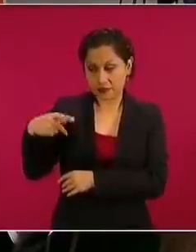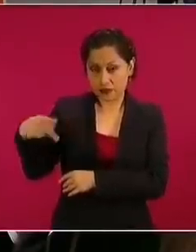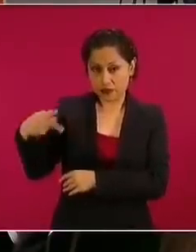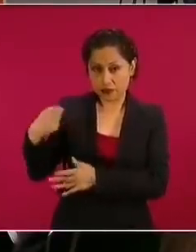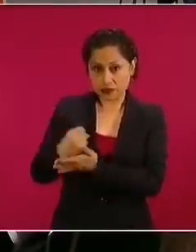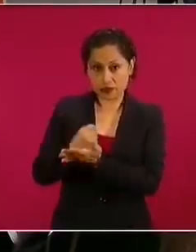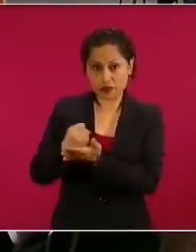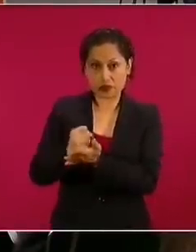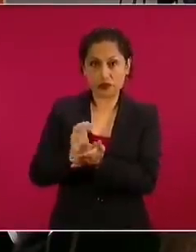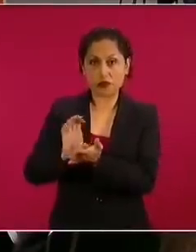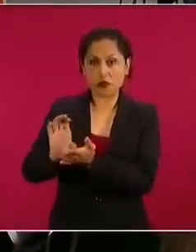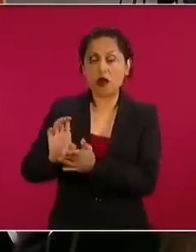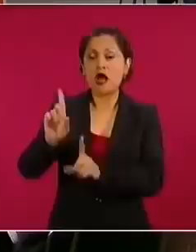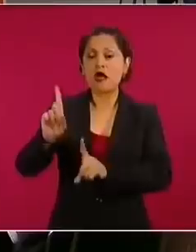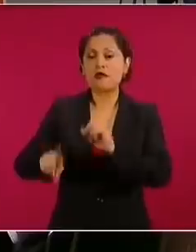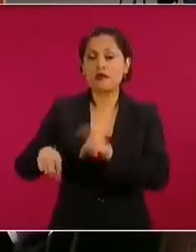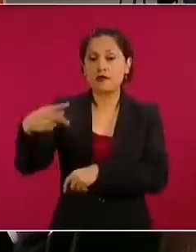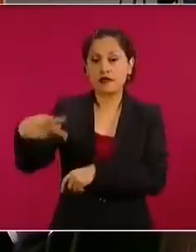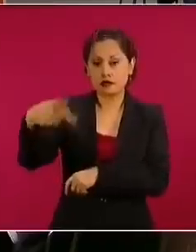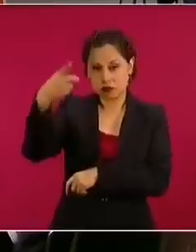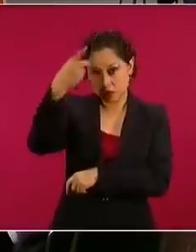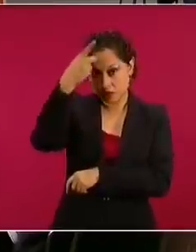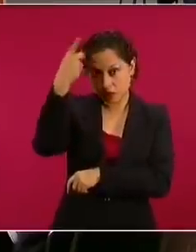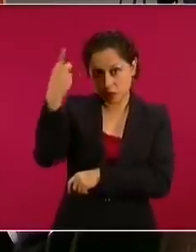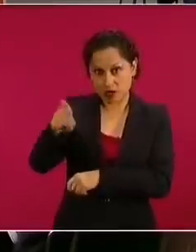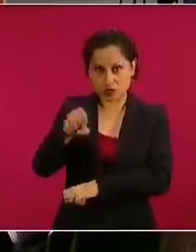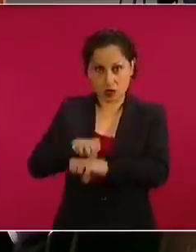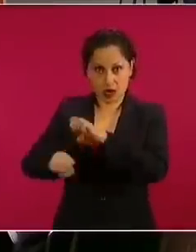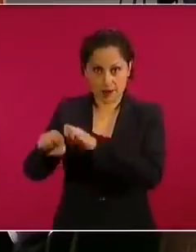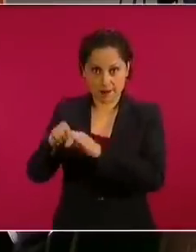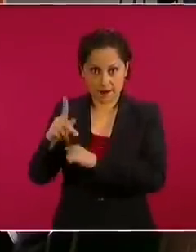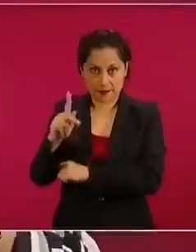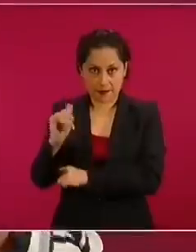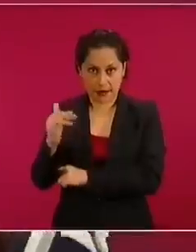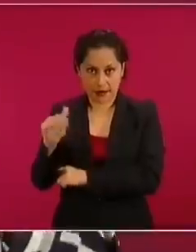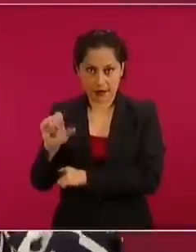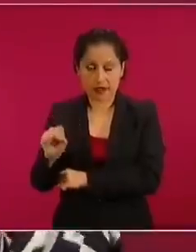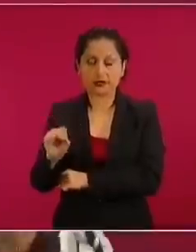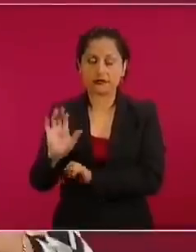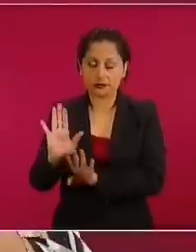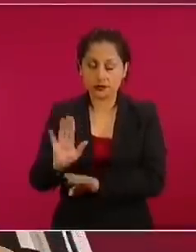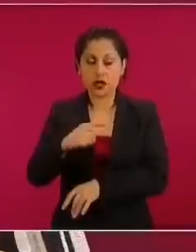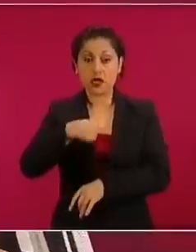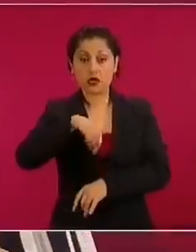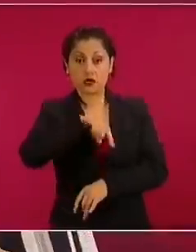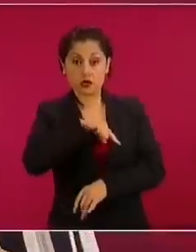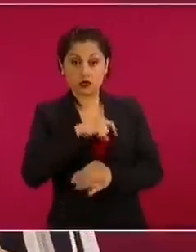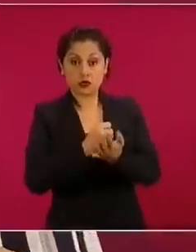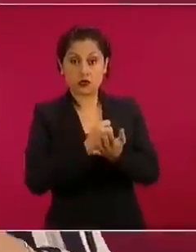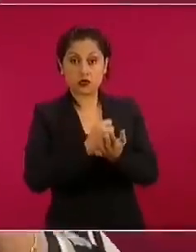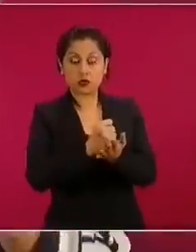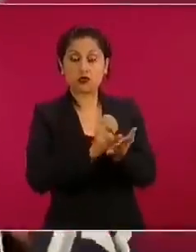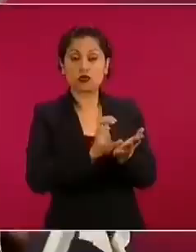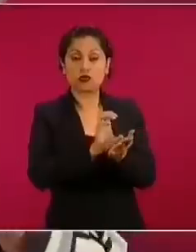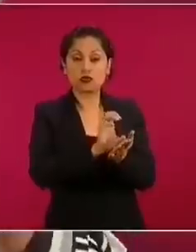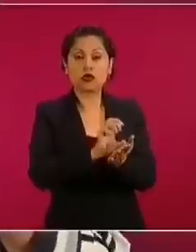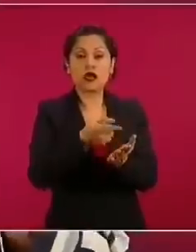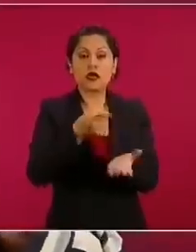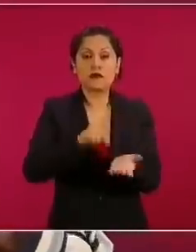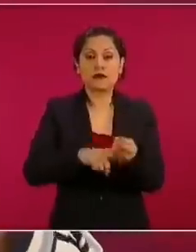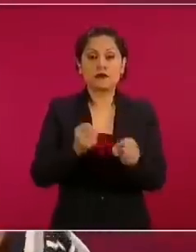están los patrones que han tenido este comportamiento. En este caso, nosotros, como tenemos el Censo del Bienestar,